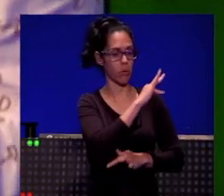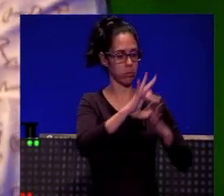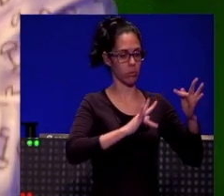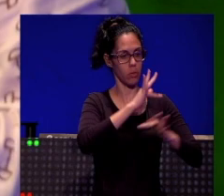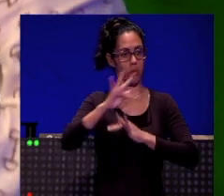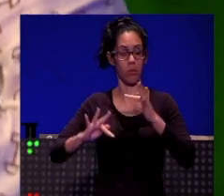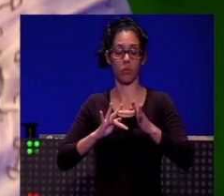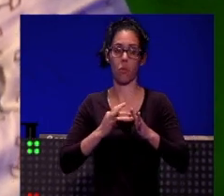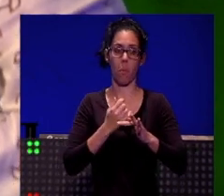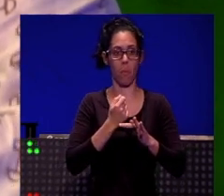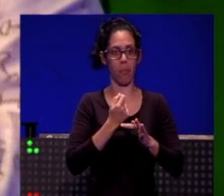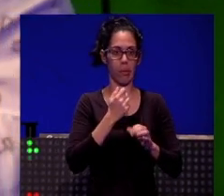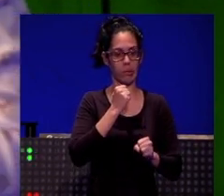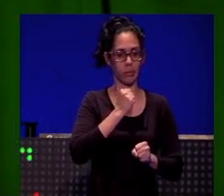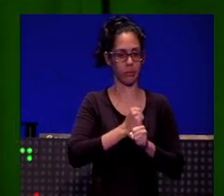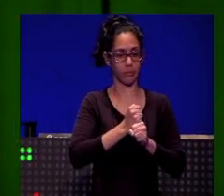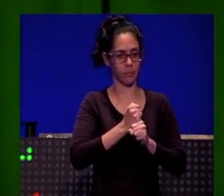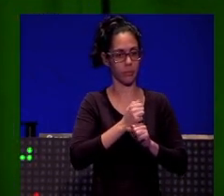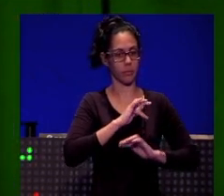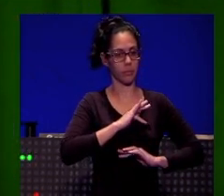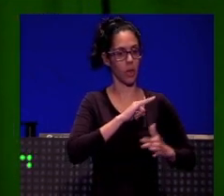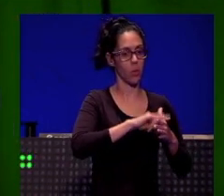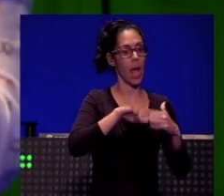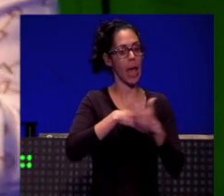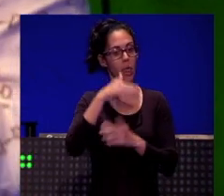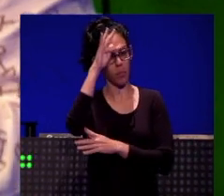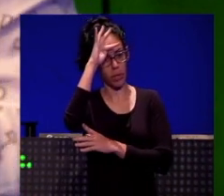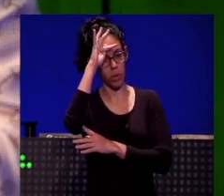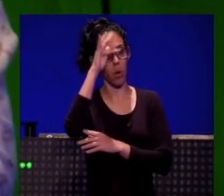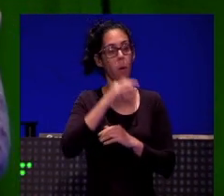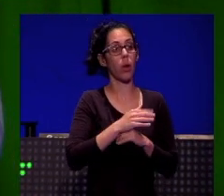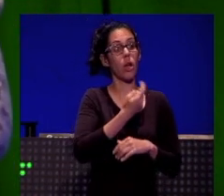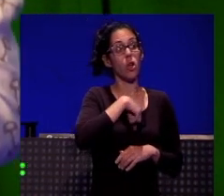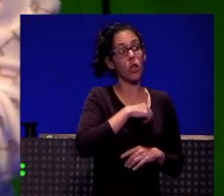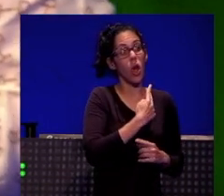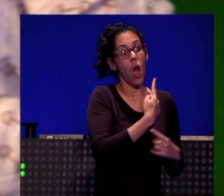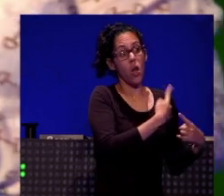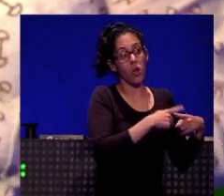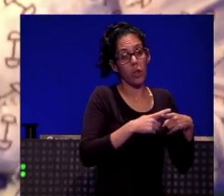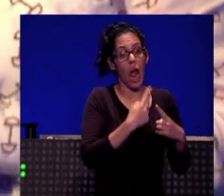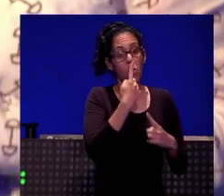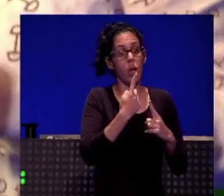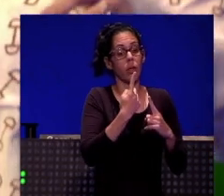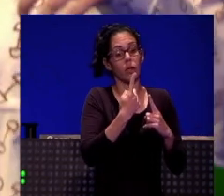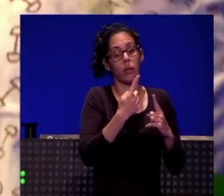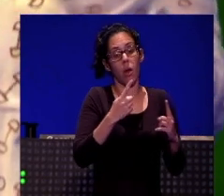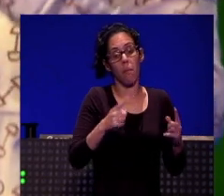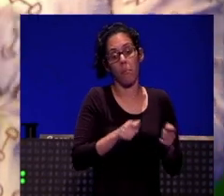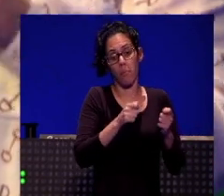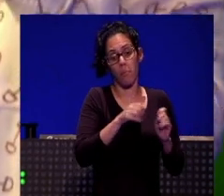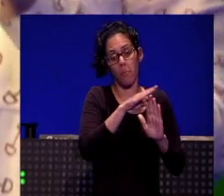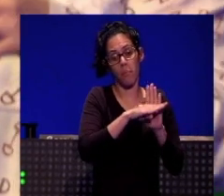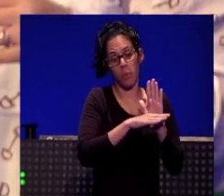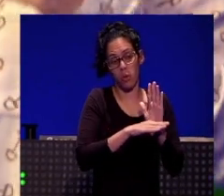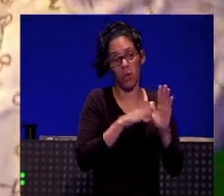poco... Pero la verdad es que también tenemos mucha ayuda de cogestión de cuentas con algunas productoras y también entre nosotros